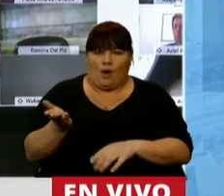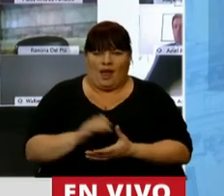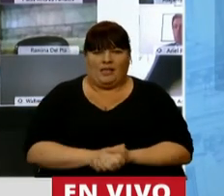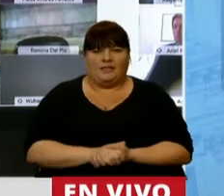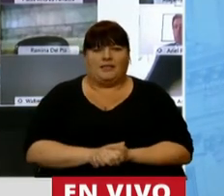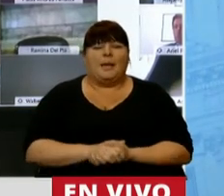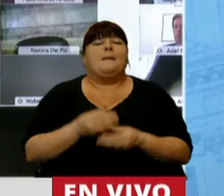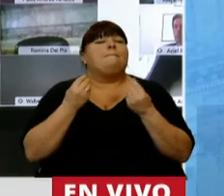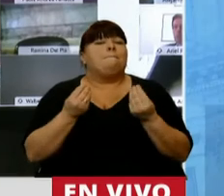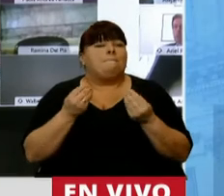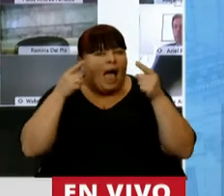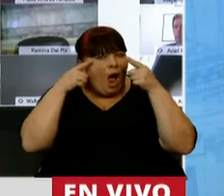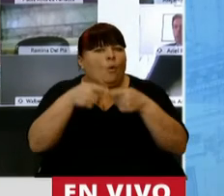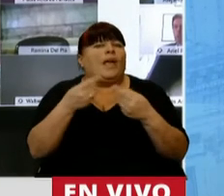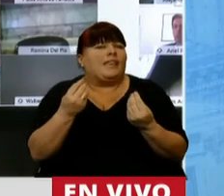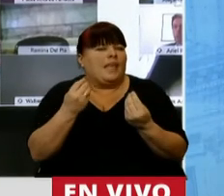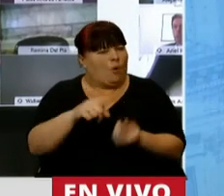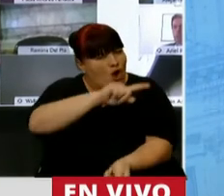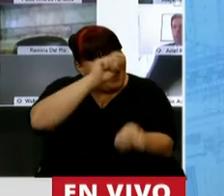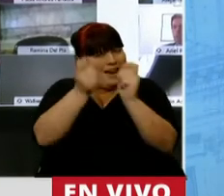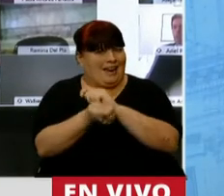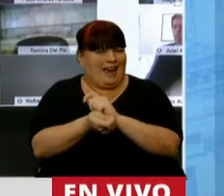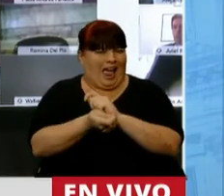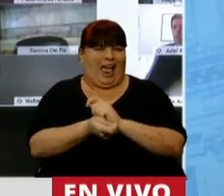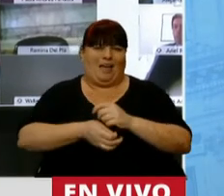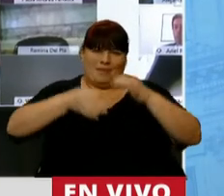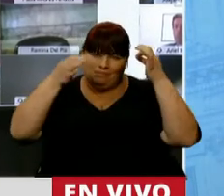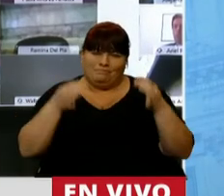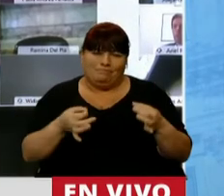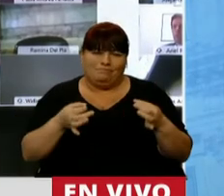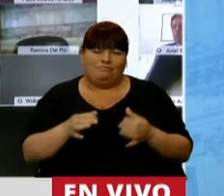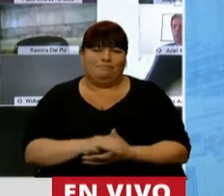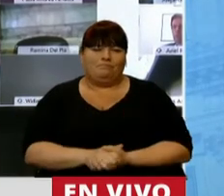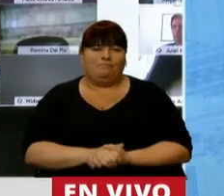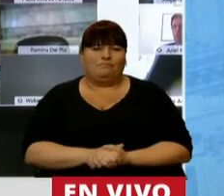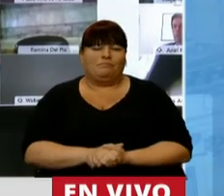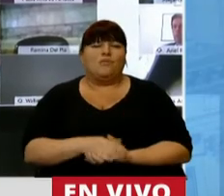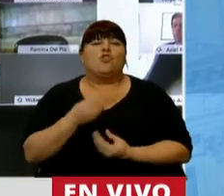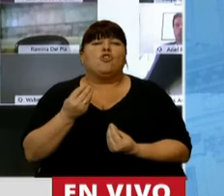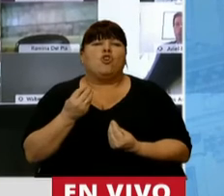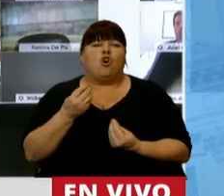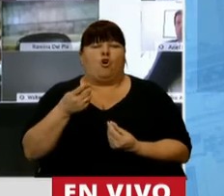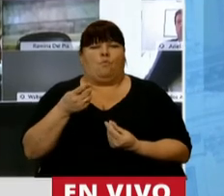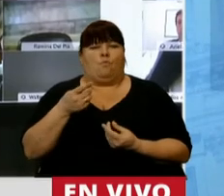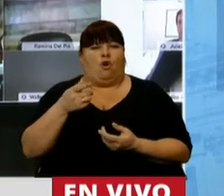que apunten a cambiar definitivamente el uso